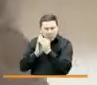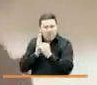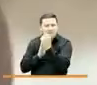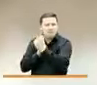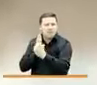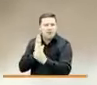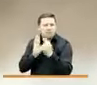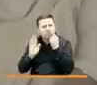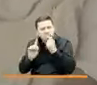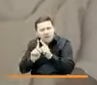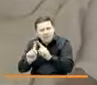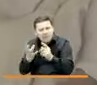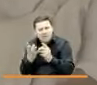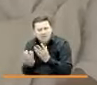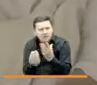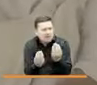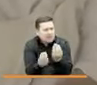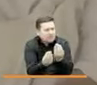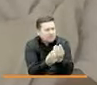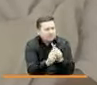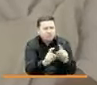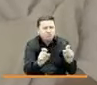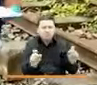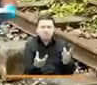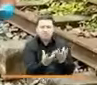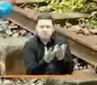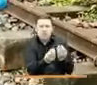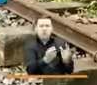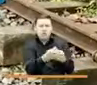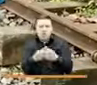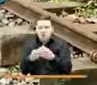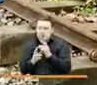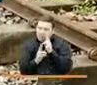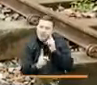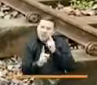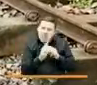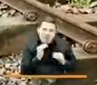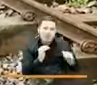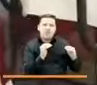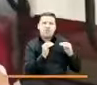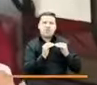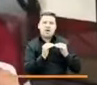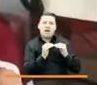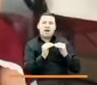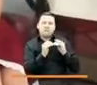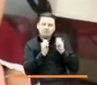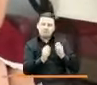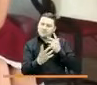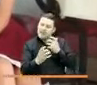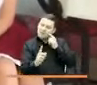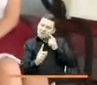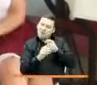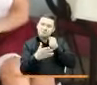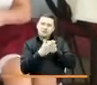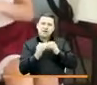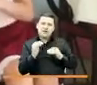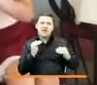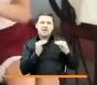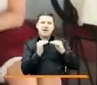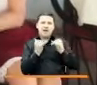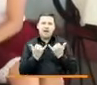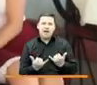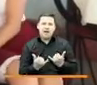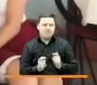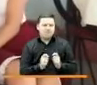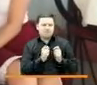manera diferencial atienden a la diversidad de la población. La equidad es nuestro norte y ahora, más que nunca, lo